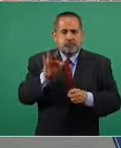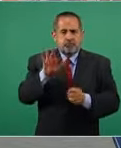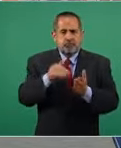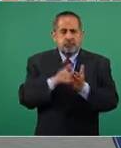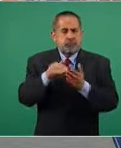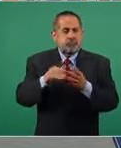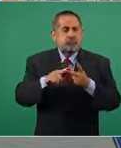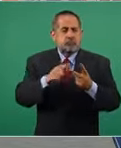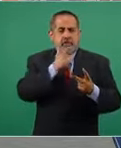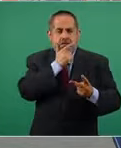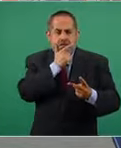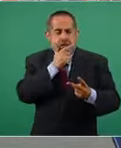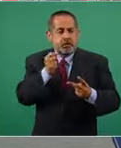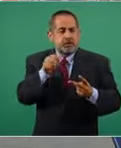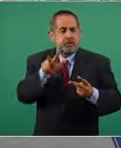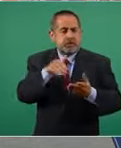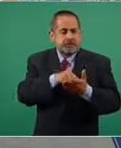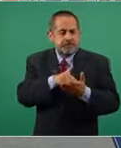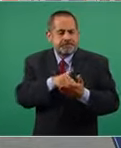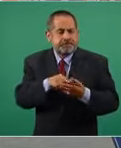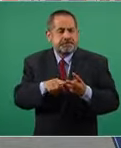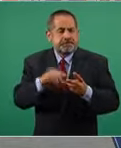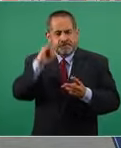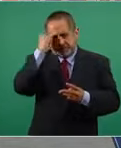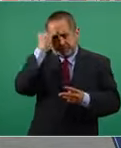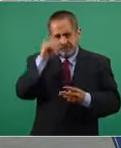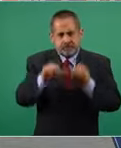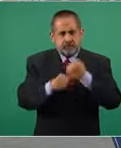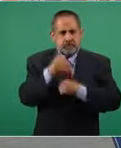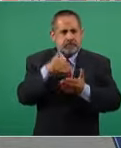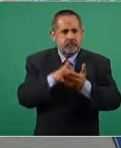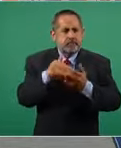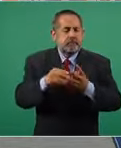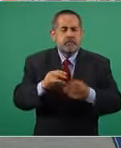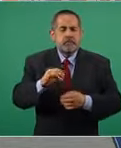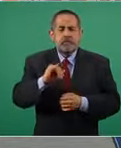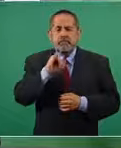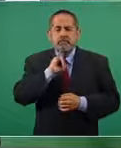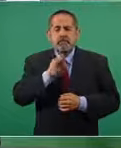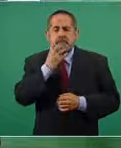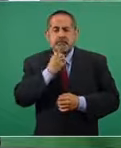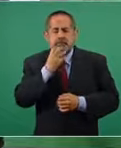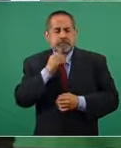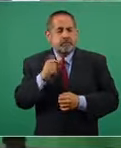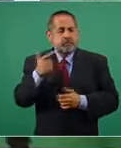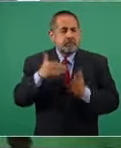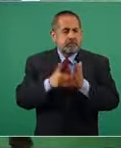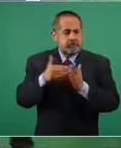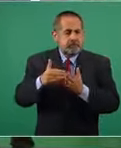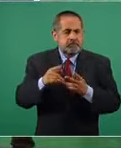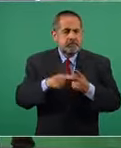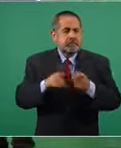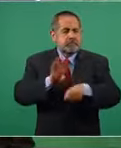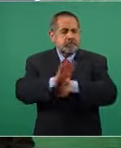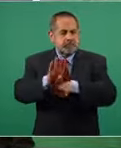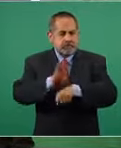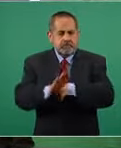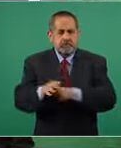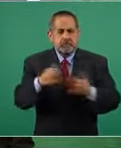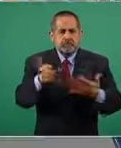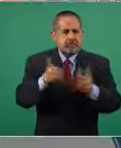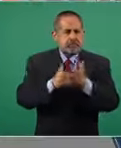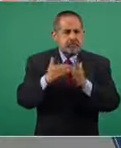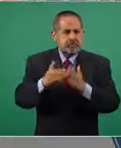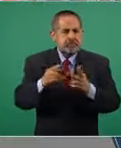reino unido 18 millones india 11 millones israel 7 millones brasil 6